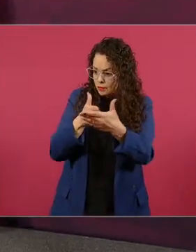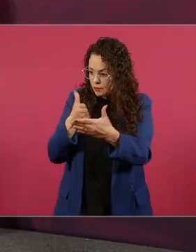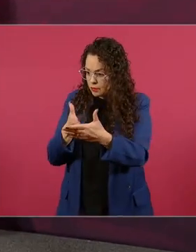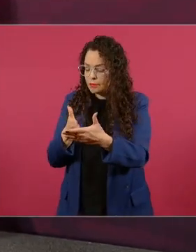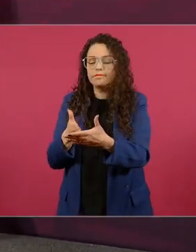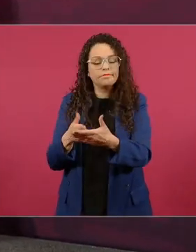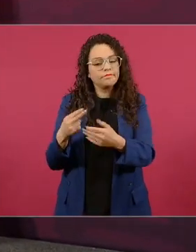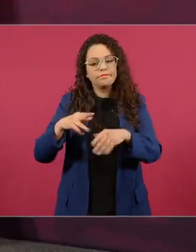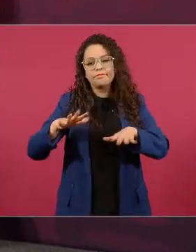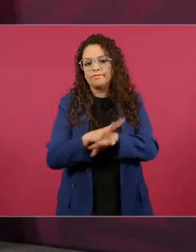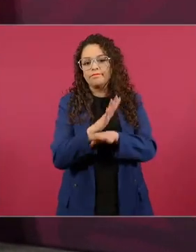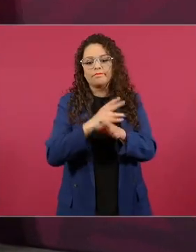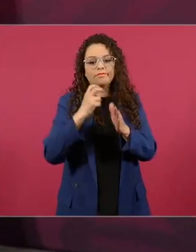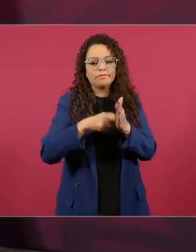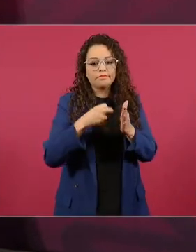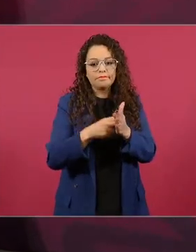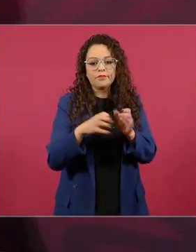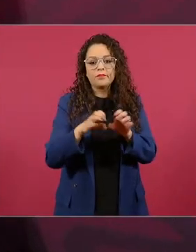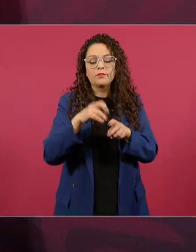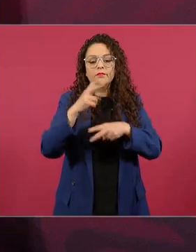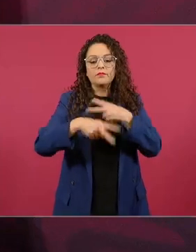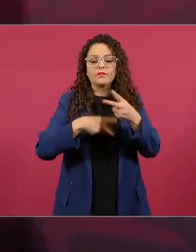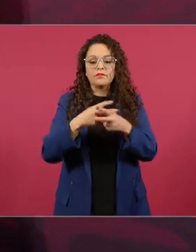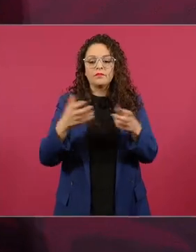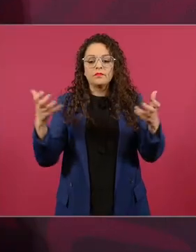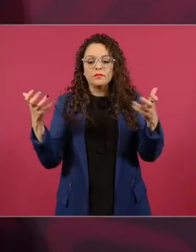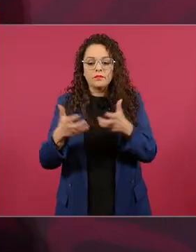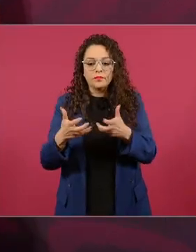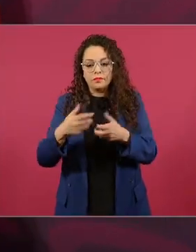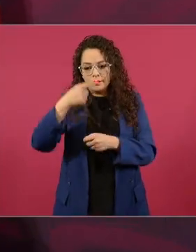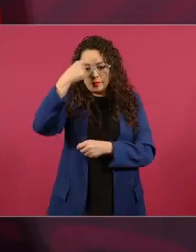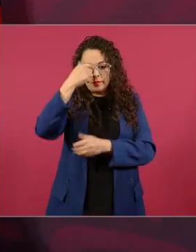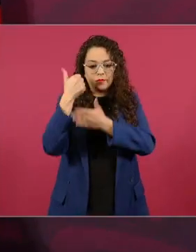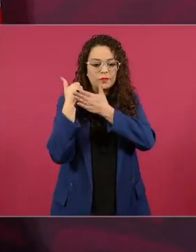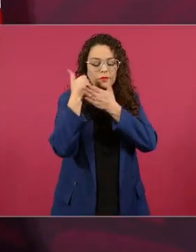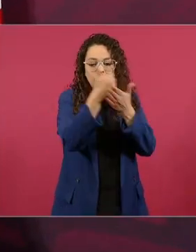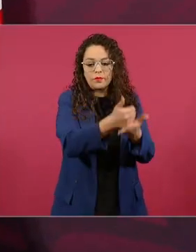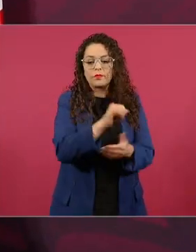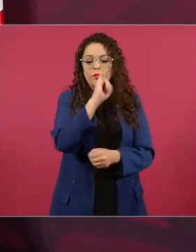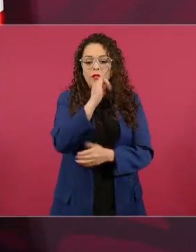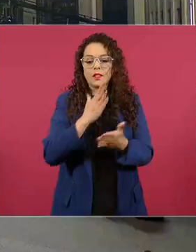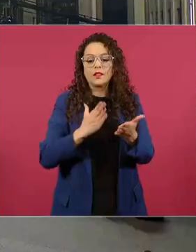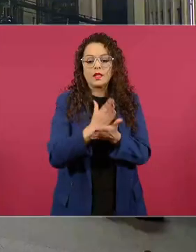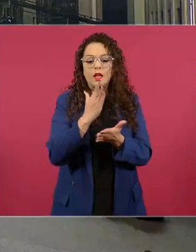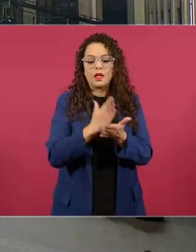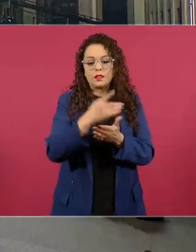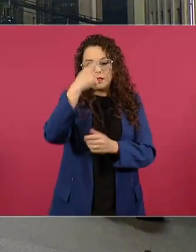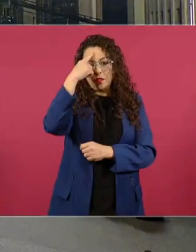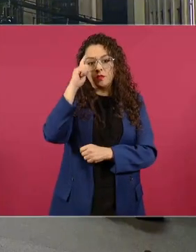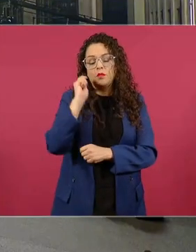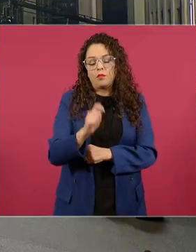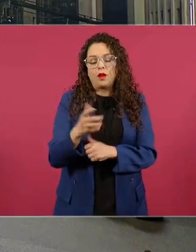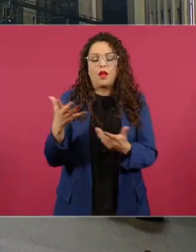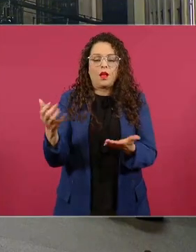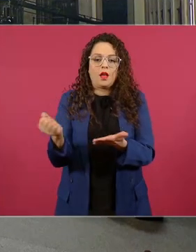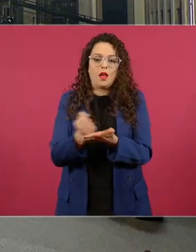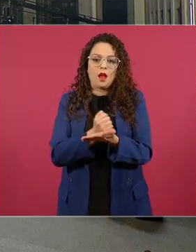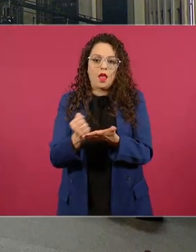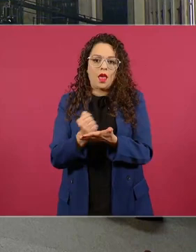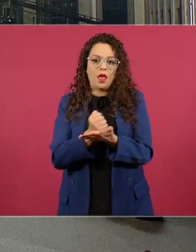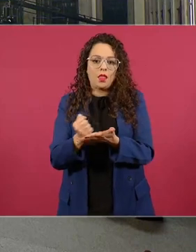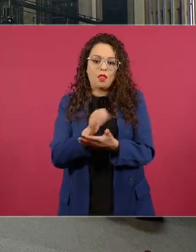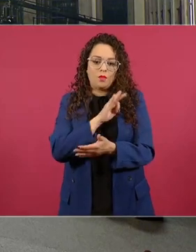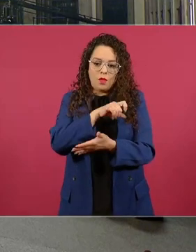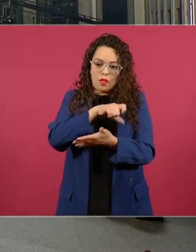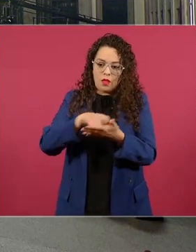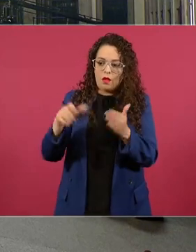y que la gente tenga acceso y puedan tener créditos me gustaría que un día esté